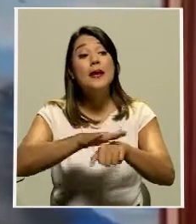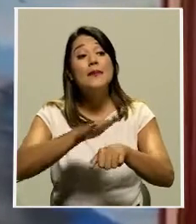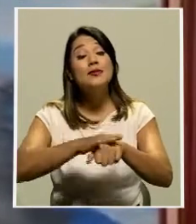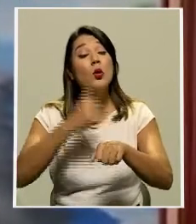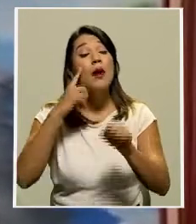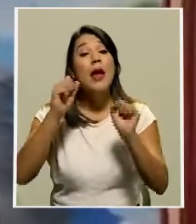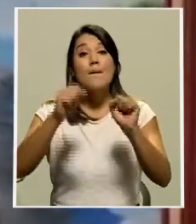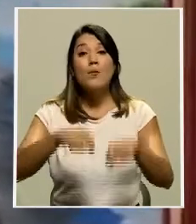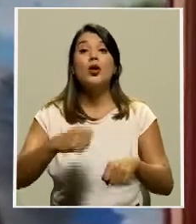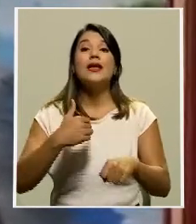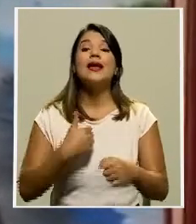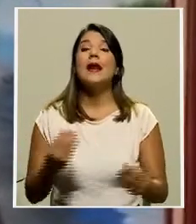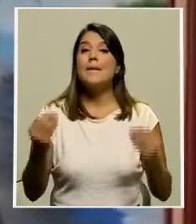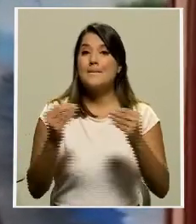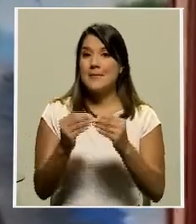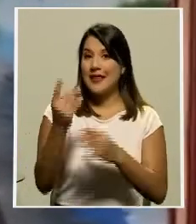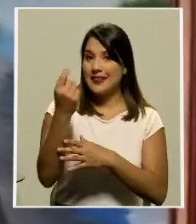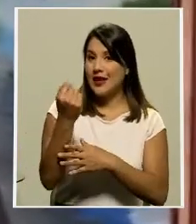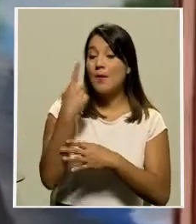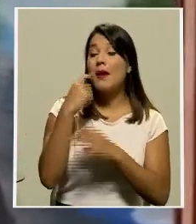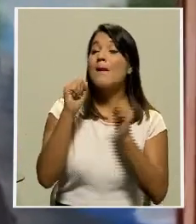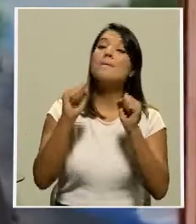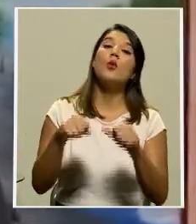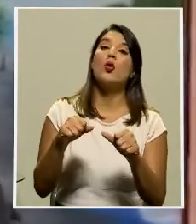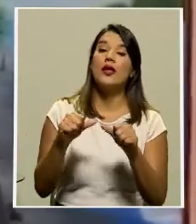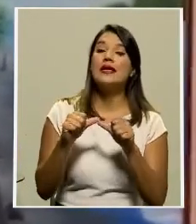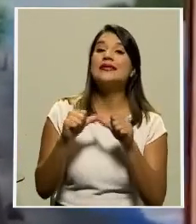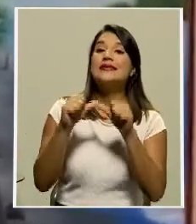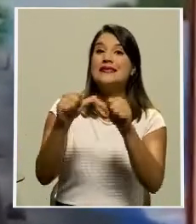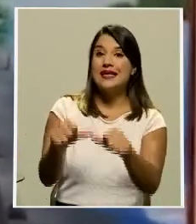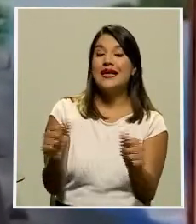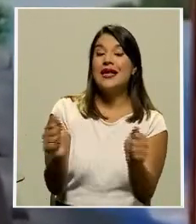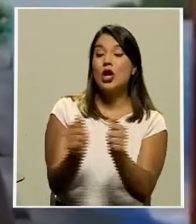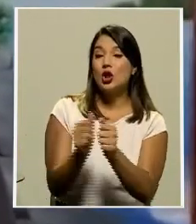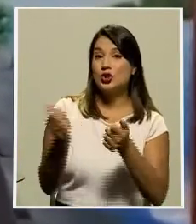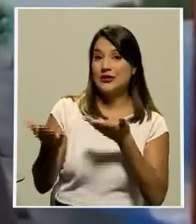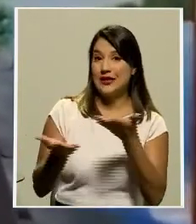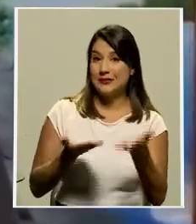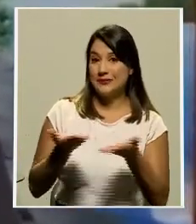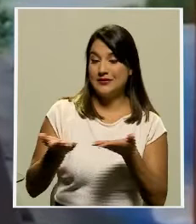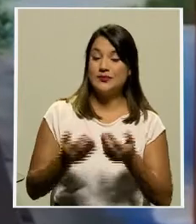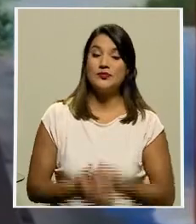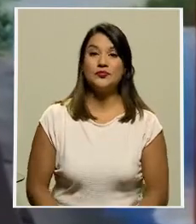ingresos de ese ministerio y poder darle contenido a una obligación como la que se está realizando.